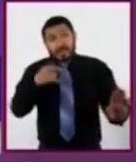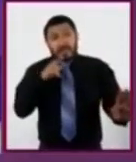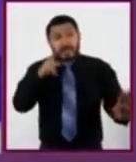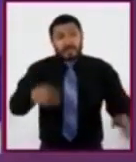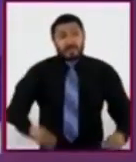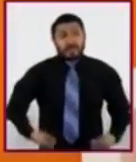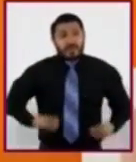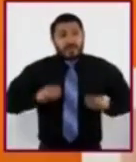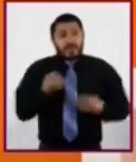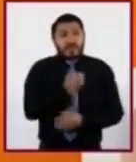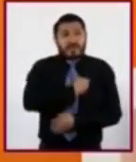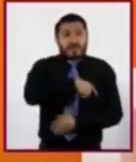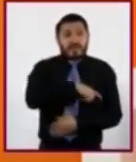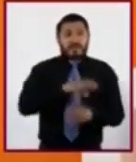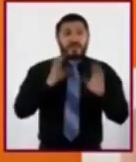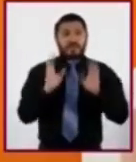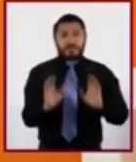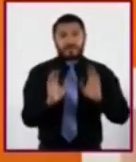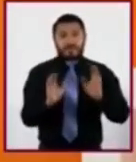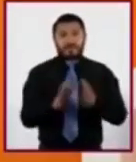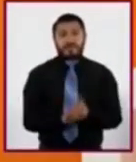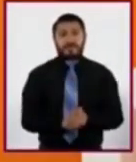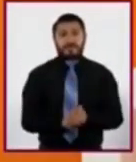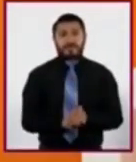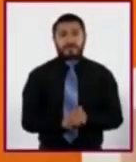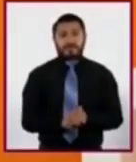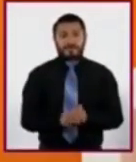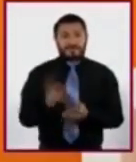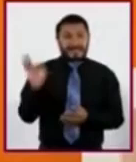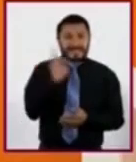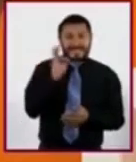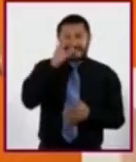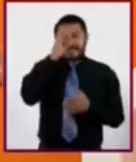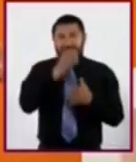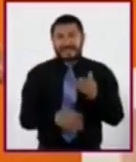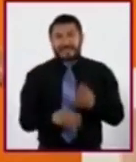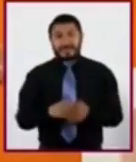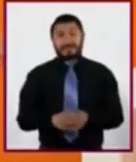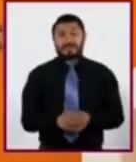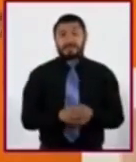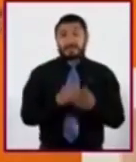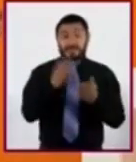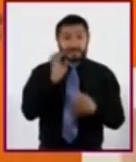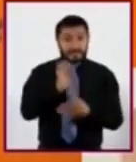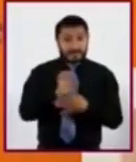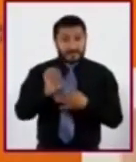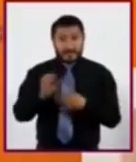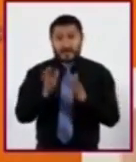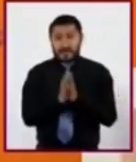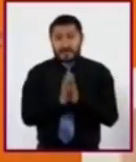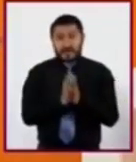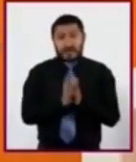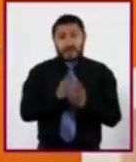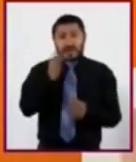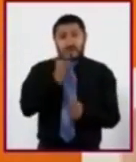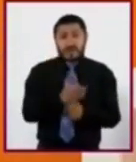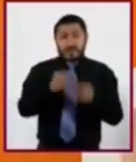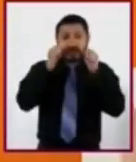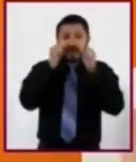saludable. Estamos por concluir. Así es que haré una breve recapitulación.